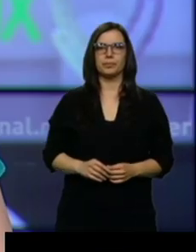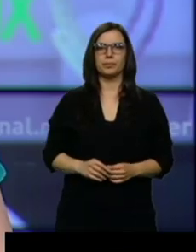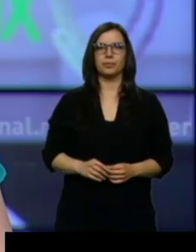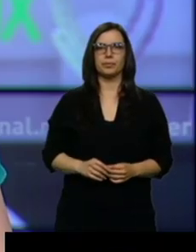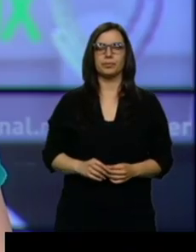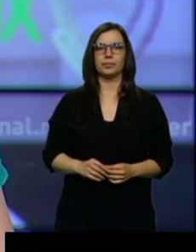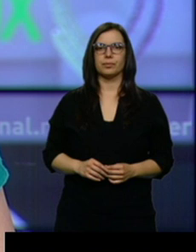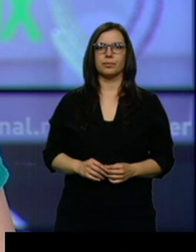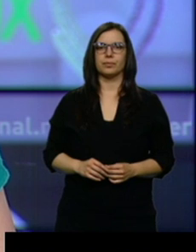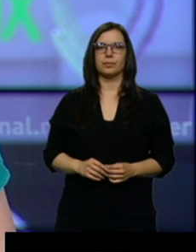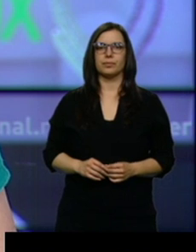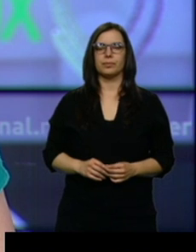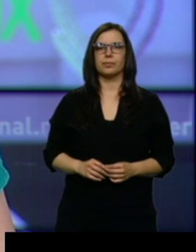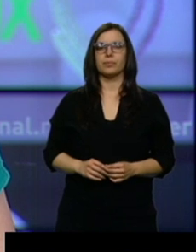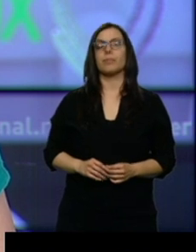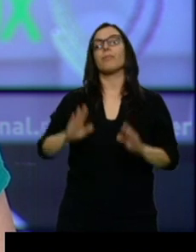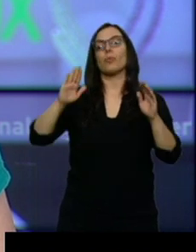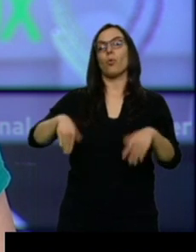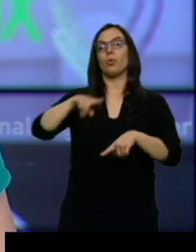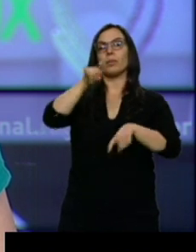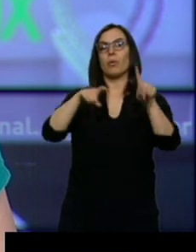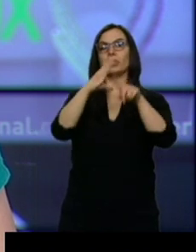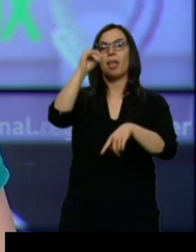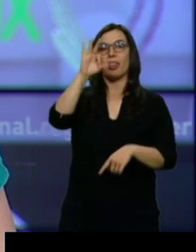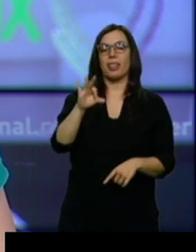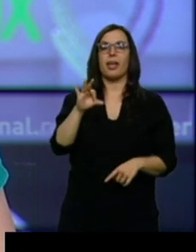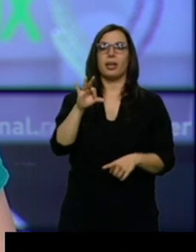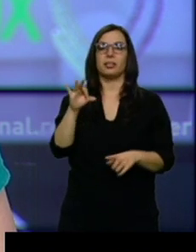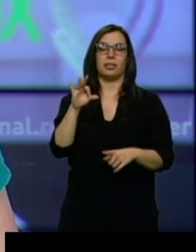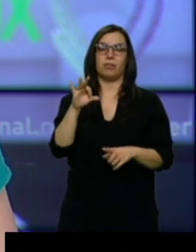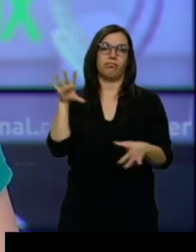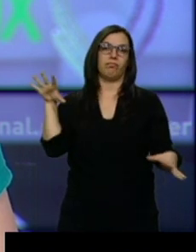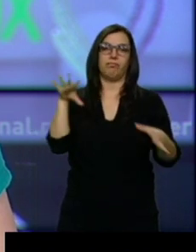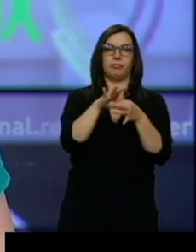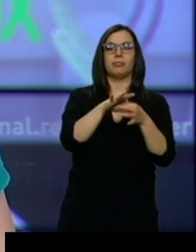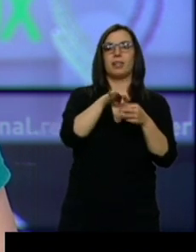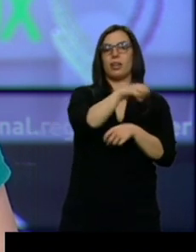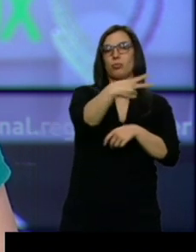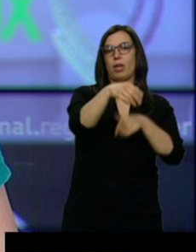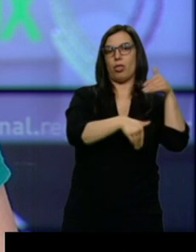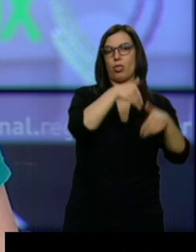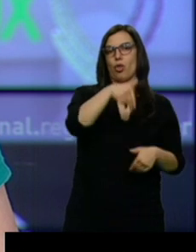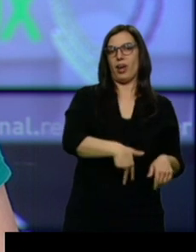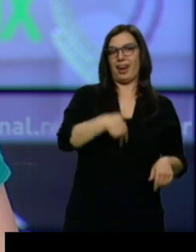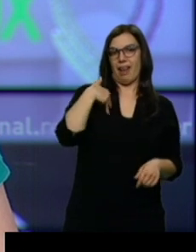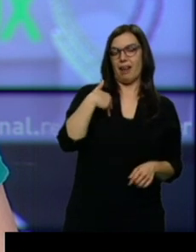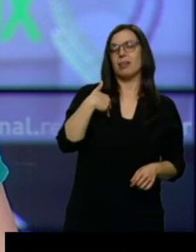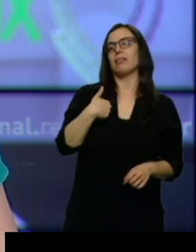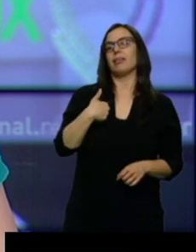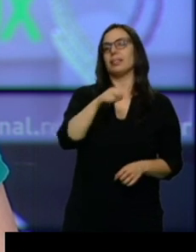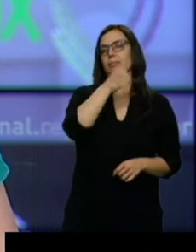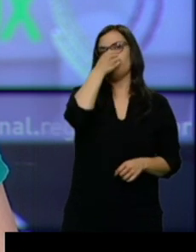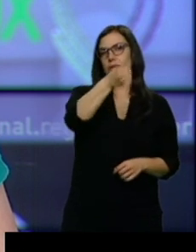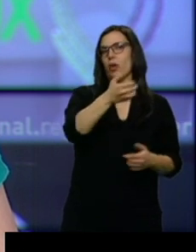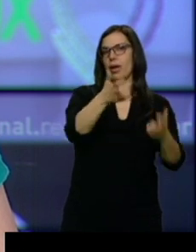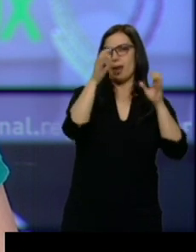La última encuesta del CIS refrenda lo que dictaron las urnas hace un mes, la victoria del Partido Socialista. Pero donde más interés tiene esta